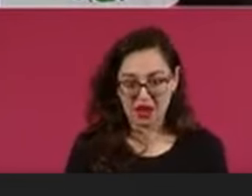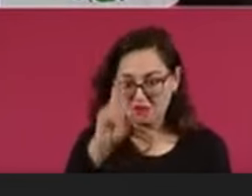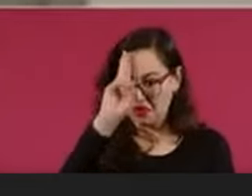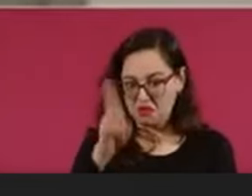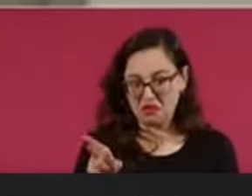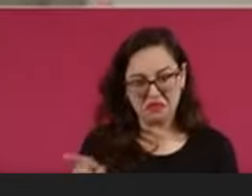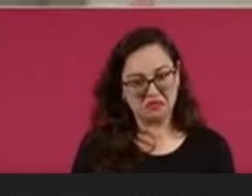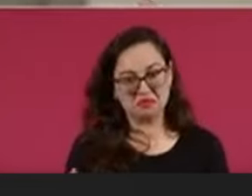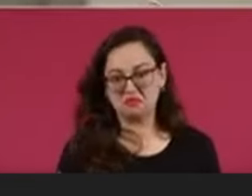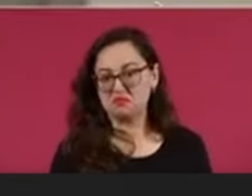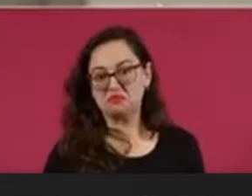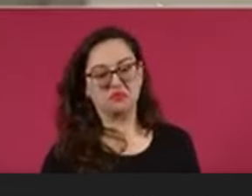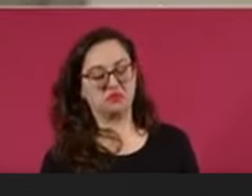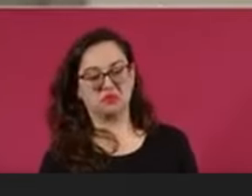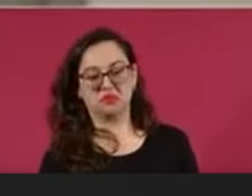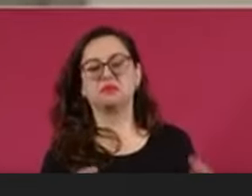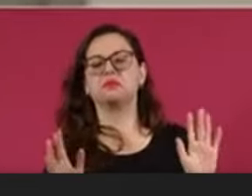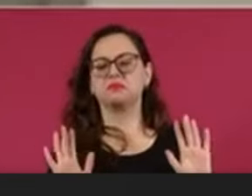Pero bueno,